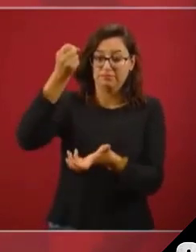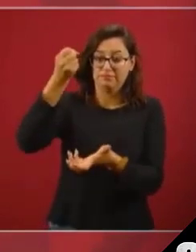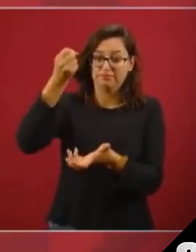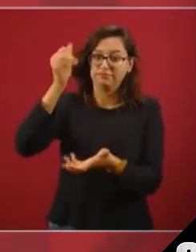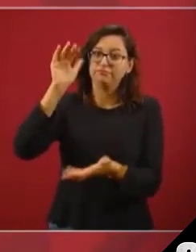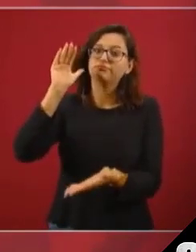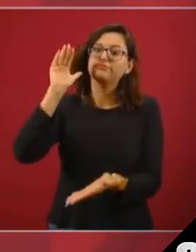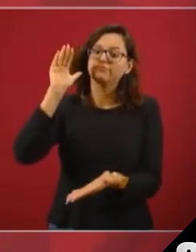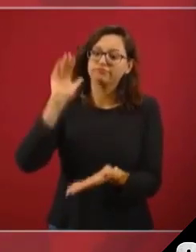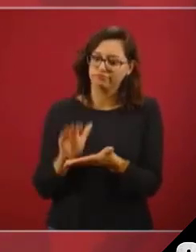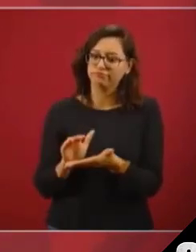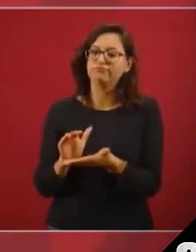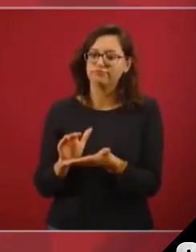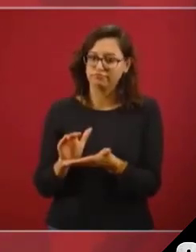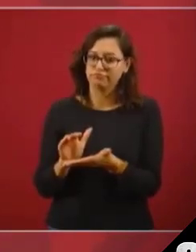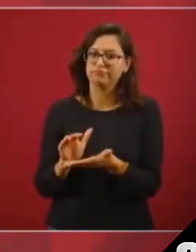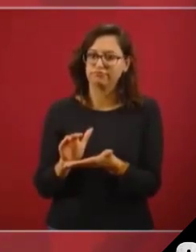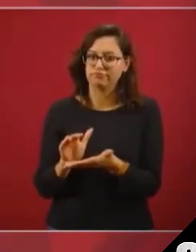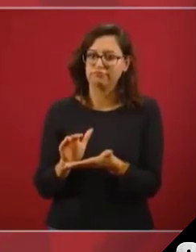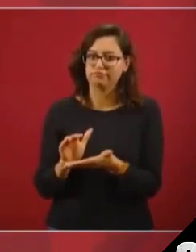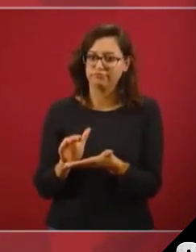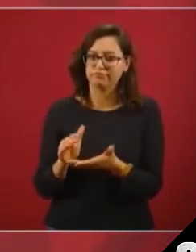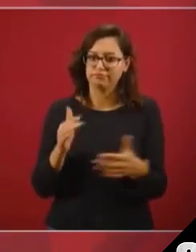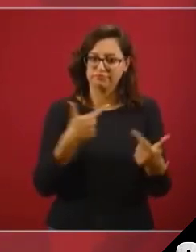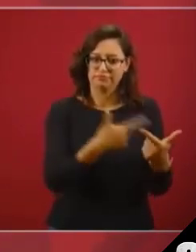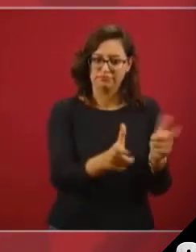destinado a los partidos.